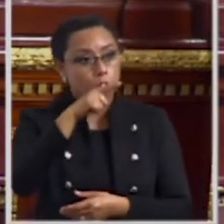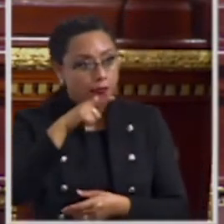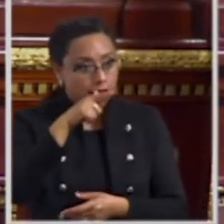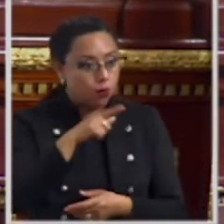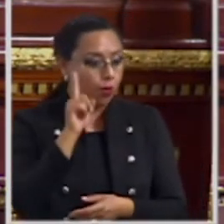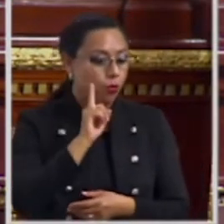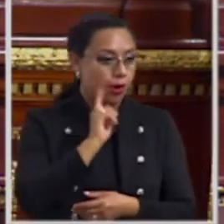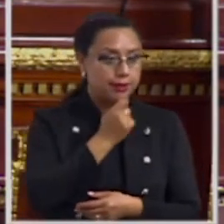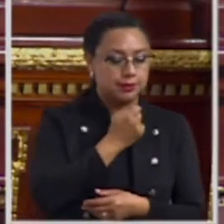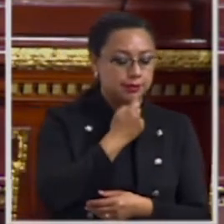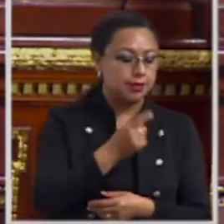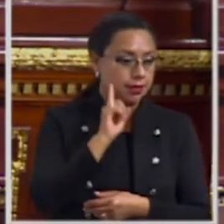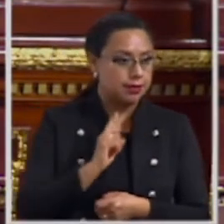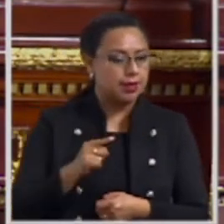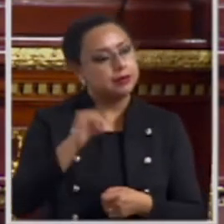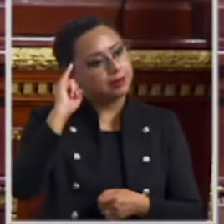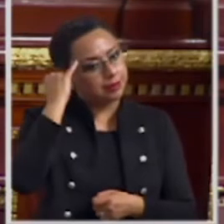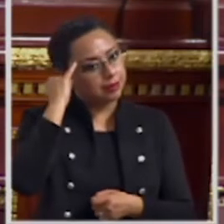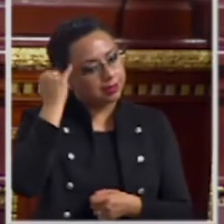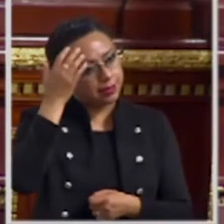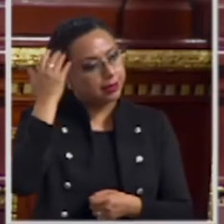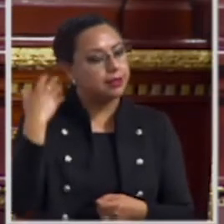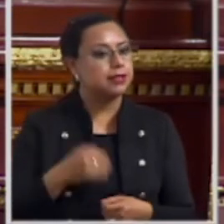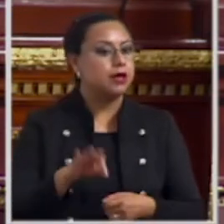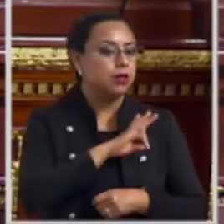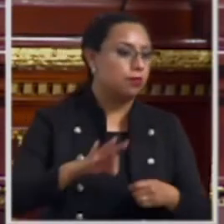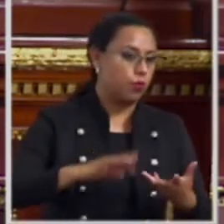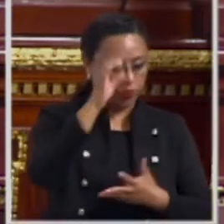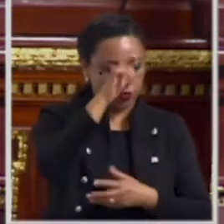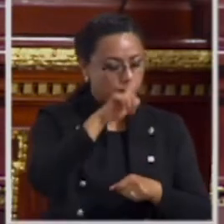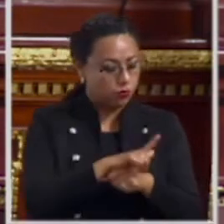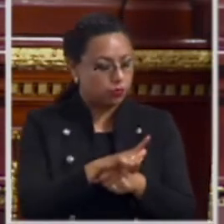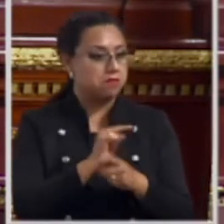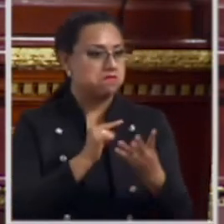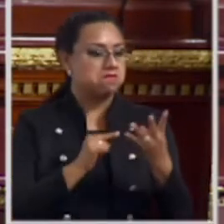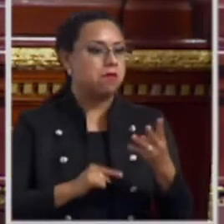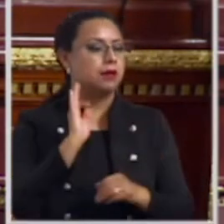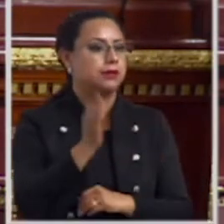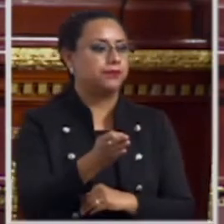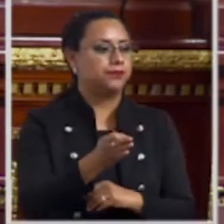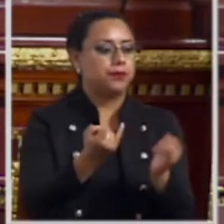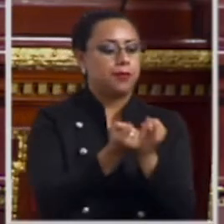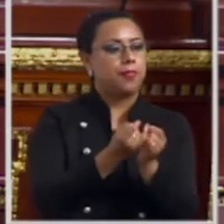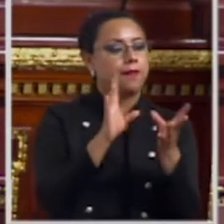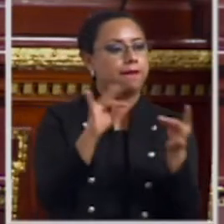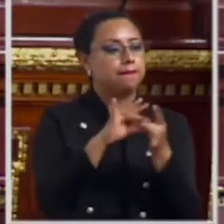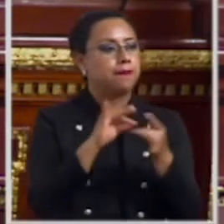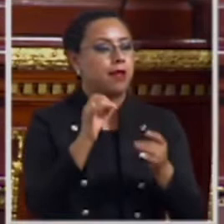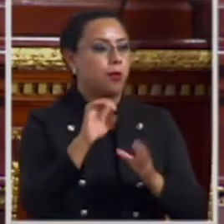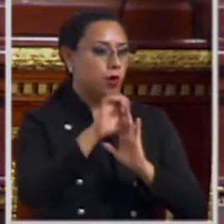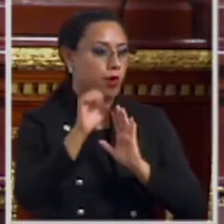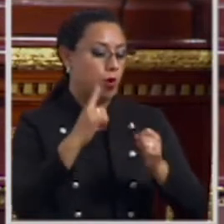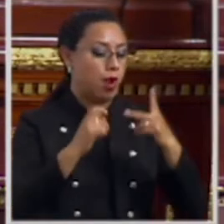propone la aplicación de formatos que sean pertinentes y culturalmente aceptados y señala que para el caso de mujeres o niñas